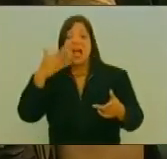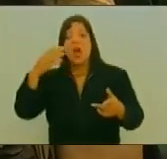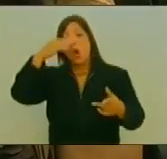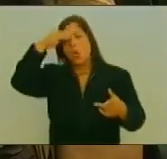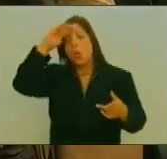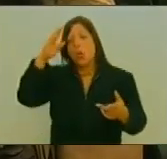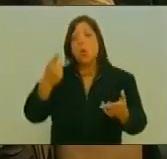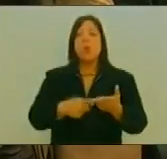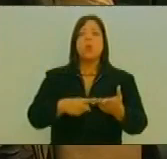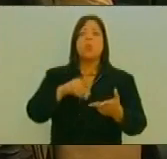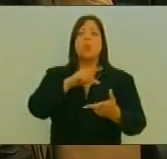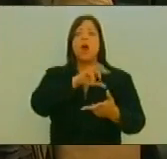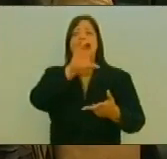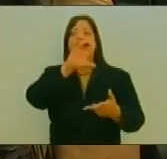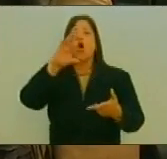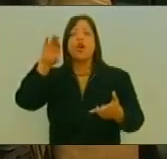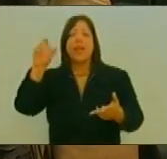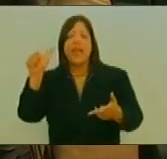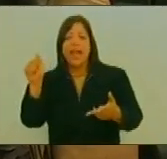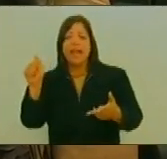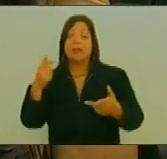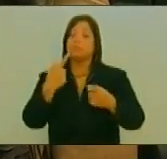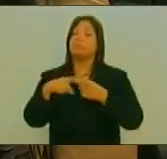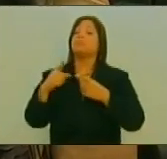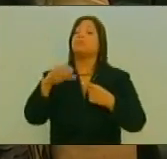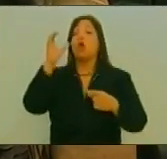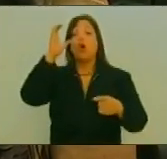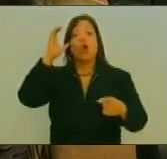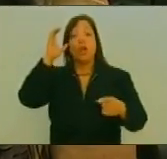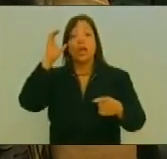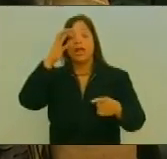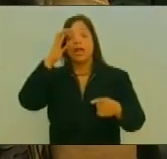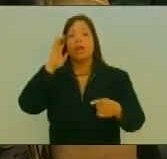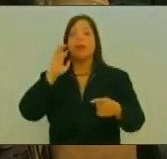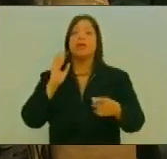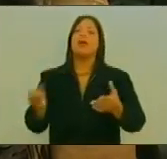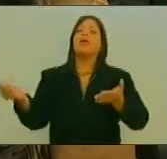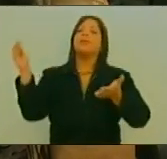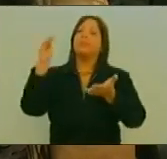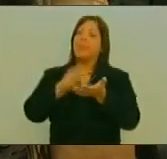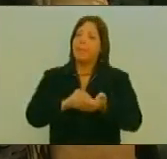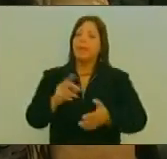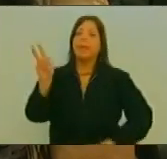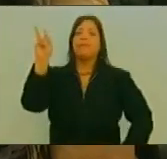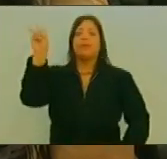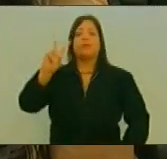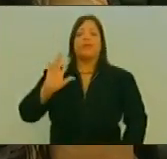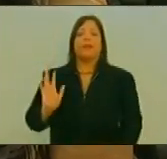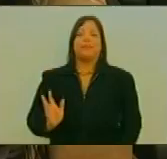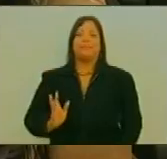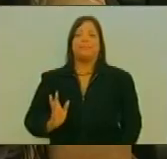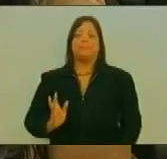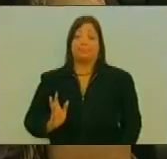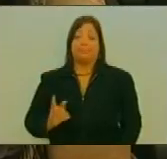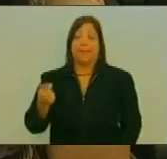Corea del Norte Y por supuesto Mete a la República Bolivariana De Venezuela